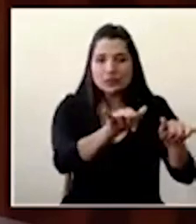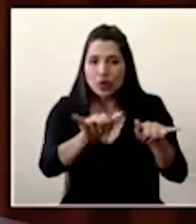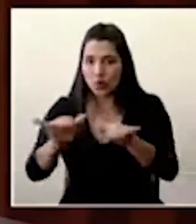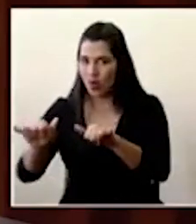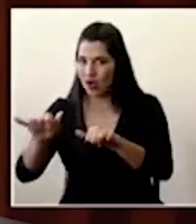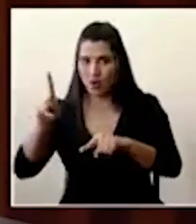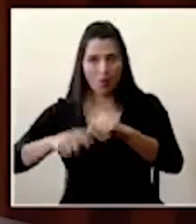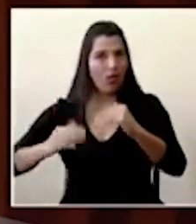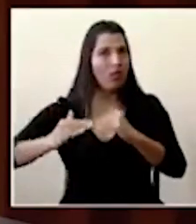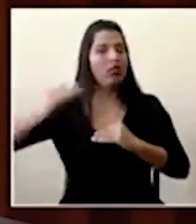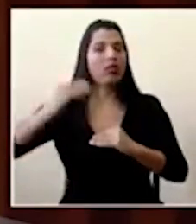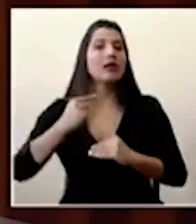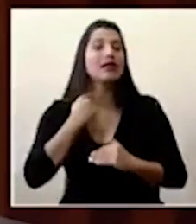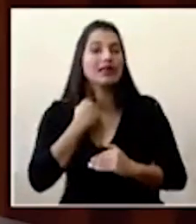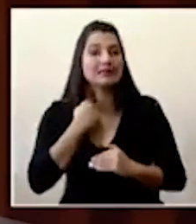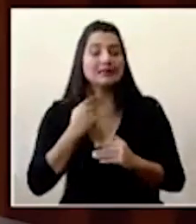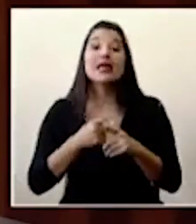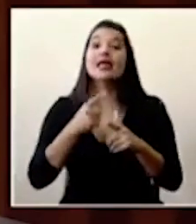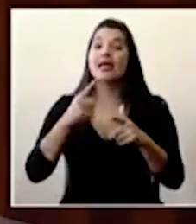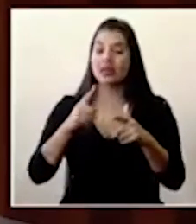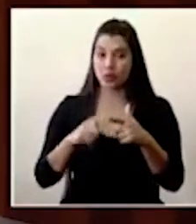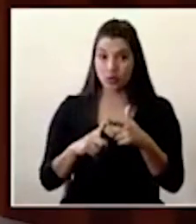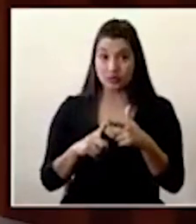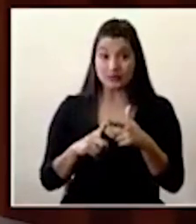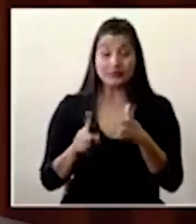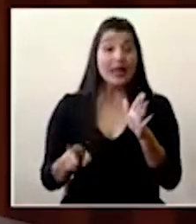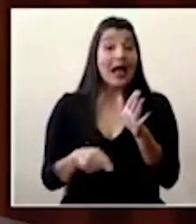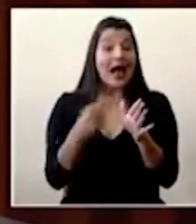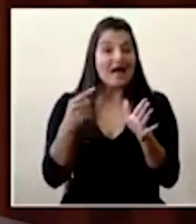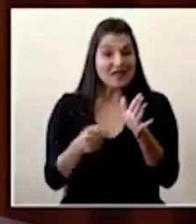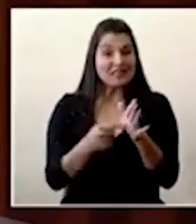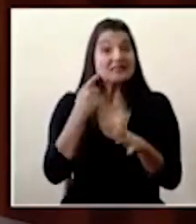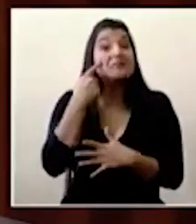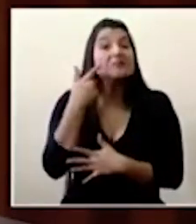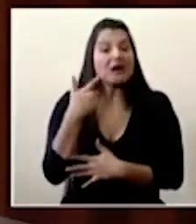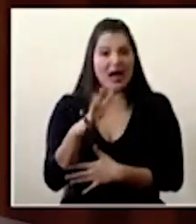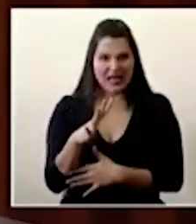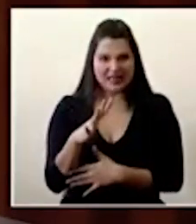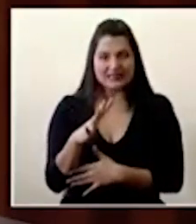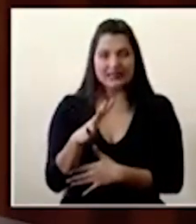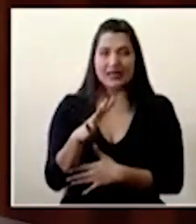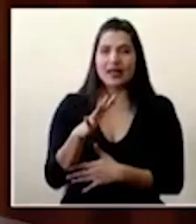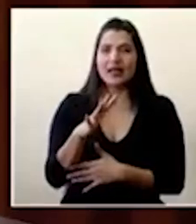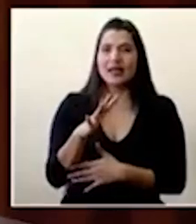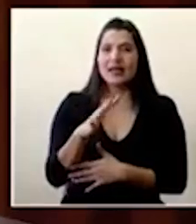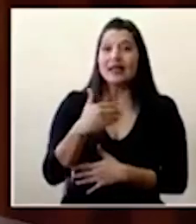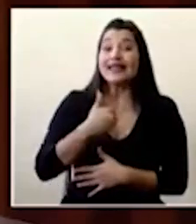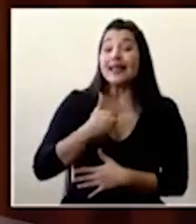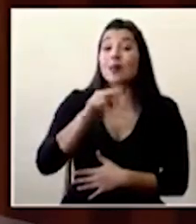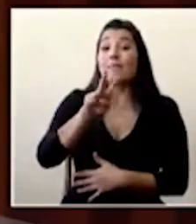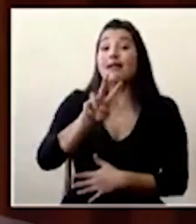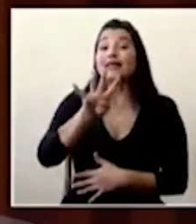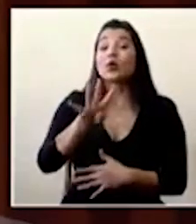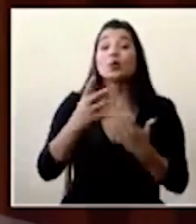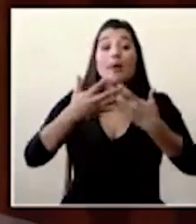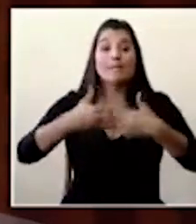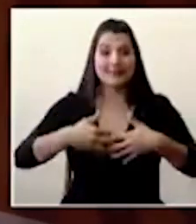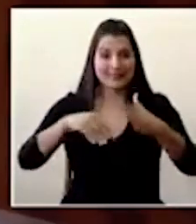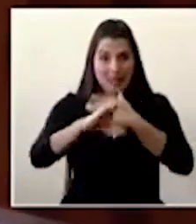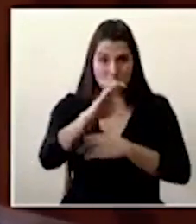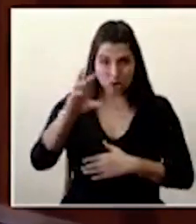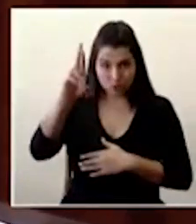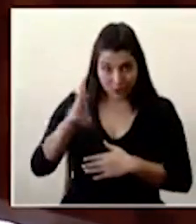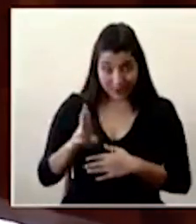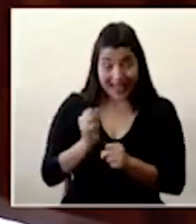en las dos modalidades. Siendo así que a veces pareciera ser que hay 24 empresas en el país que